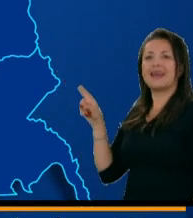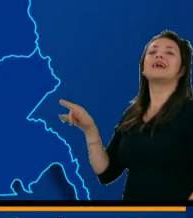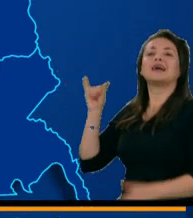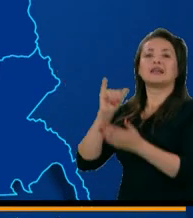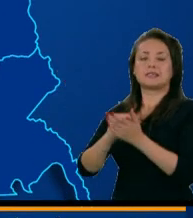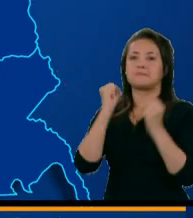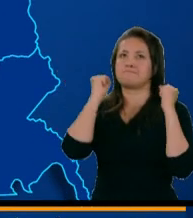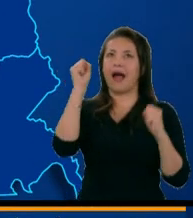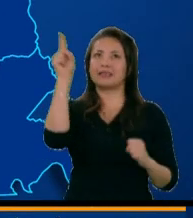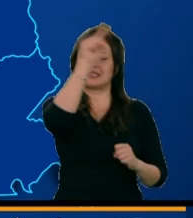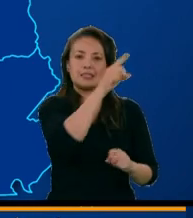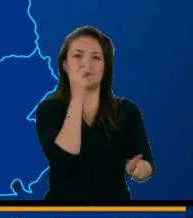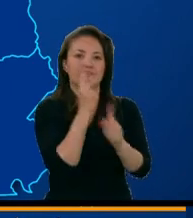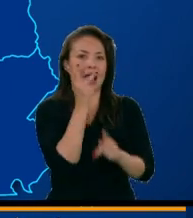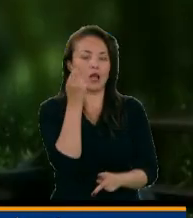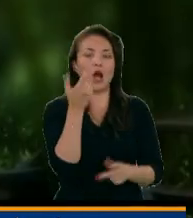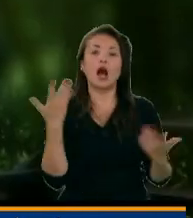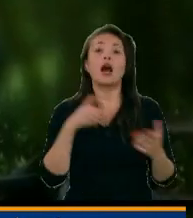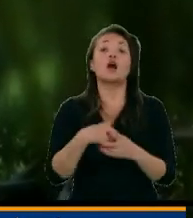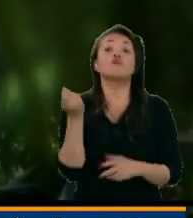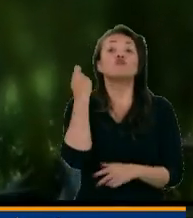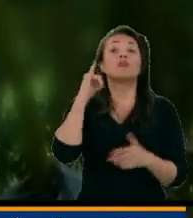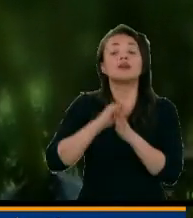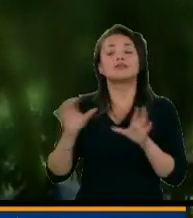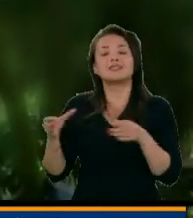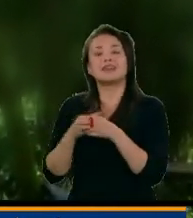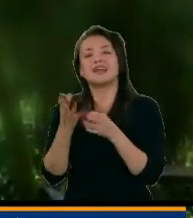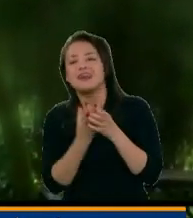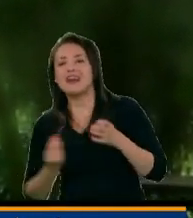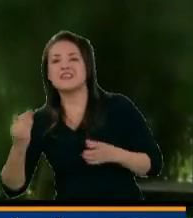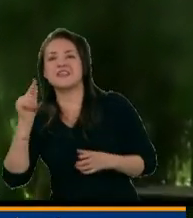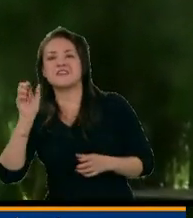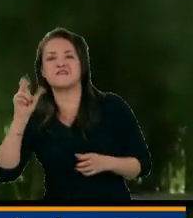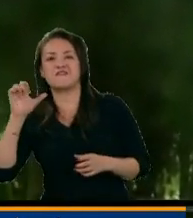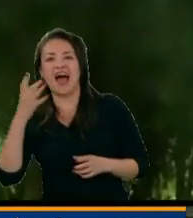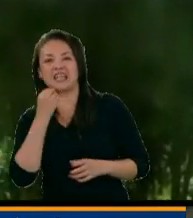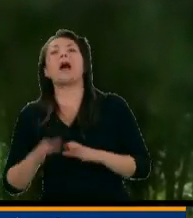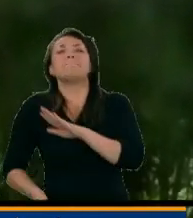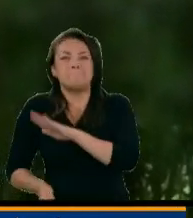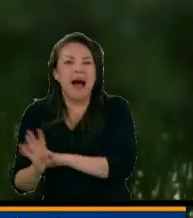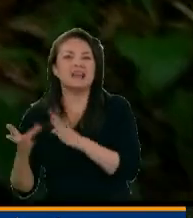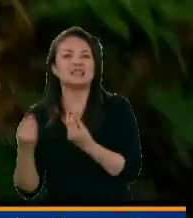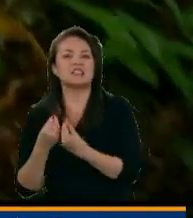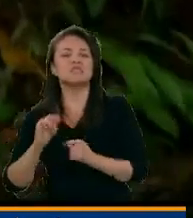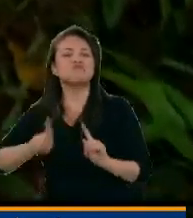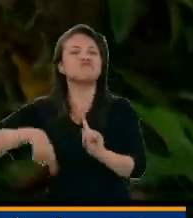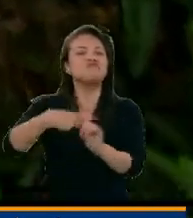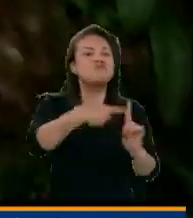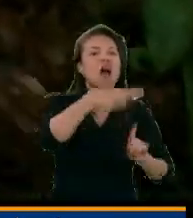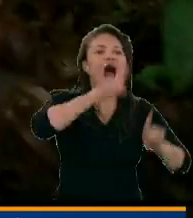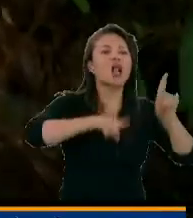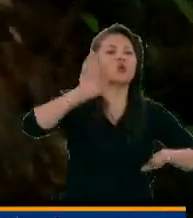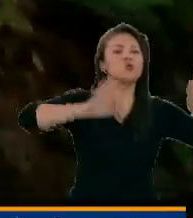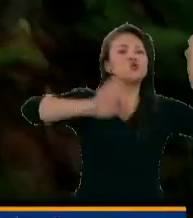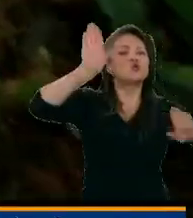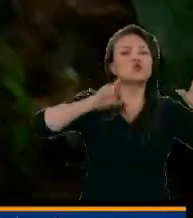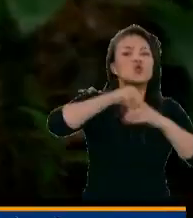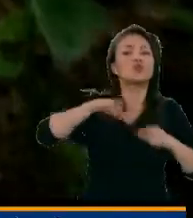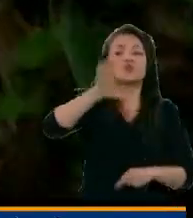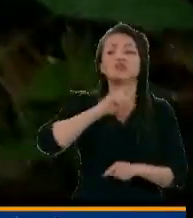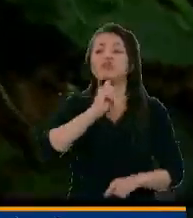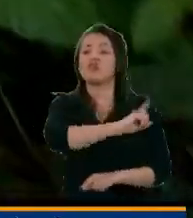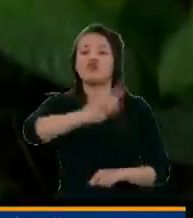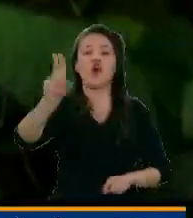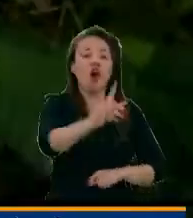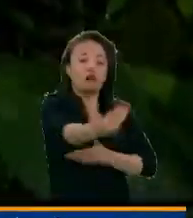Hace unos meses, el Estado Mayor Central de las disidencias de las FARC amenazó y advirtió a los candidatos de algunas regiones. Exigió que no se ingresaran a